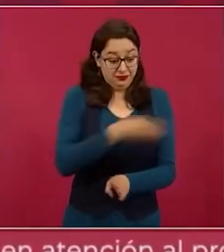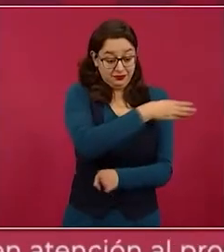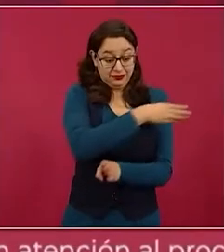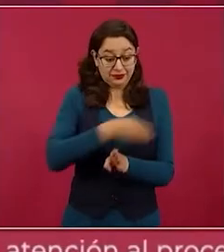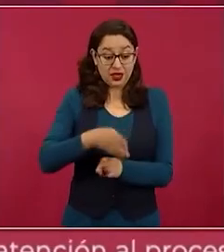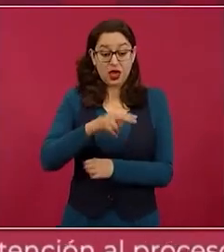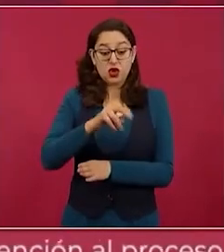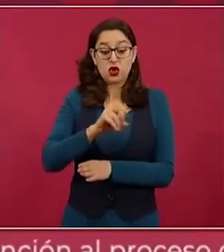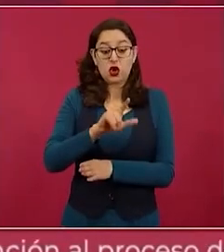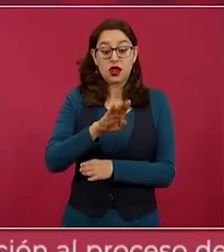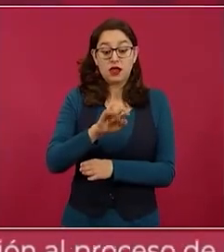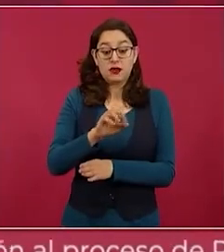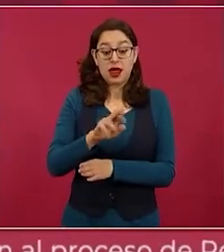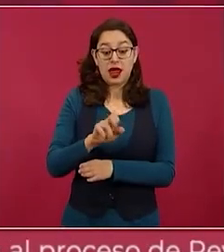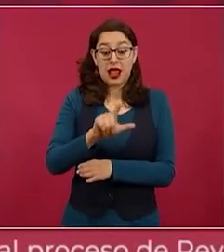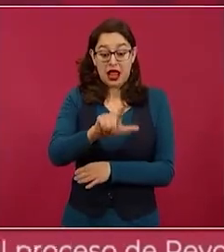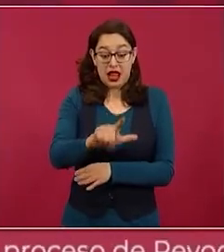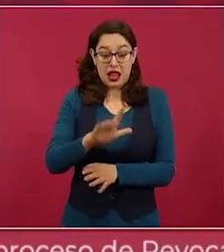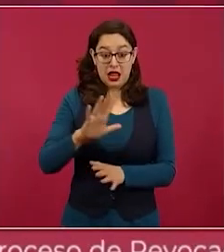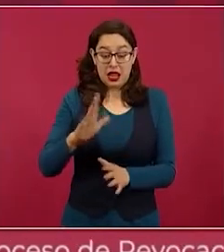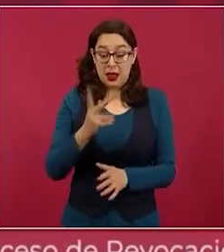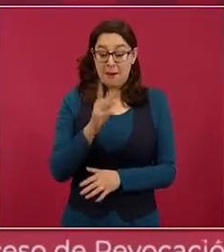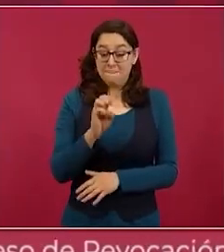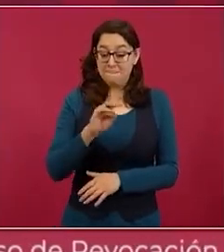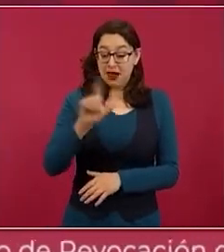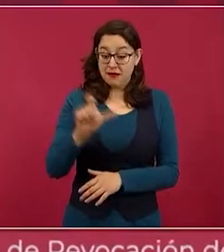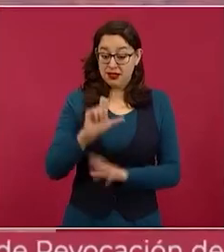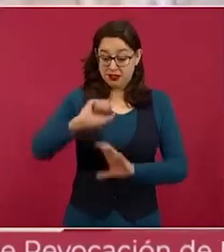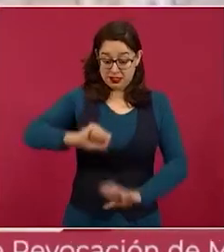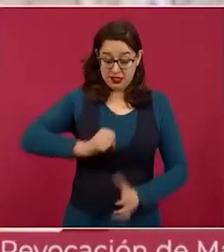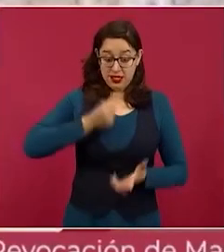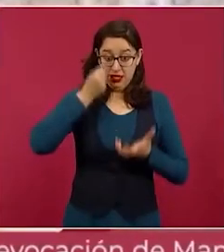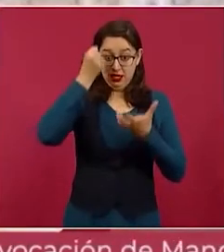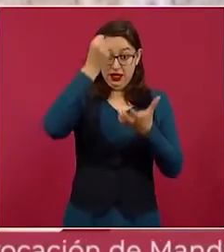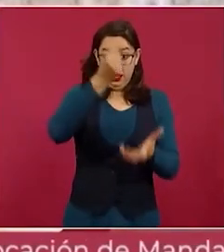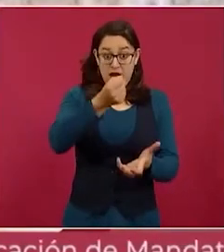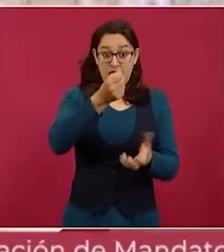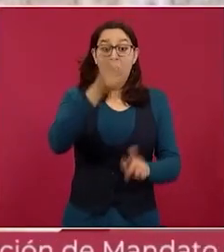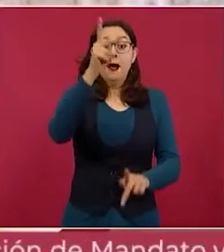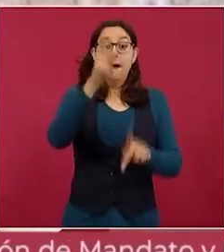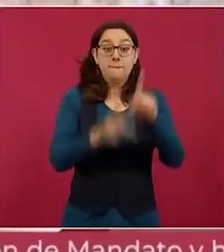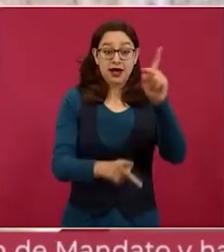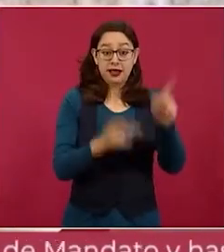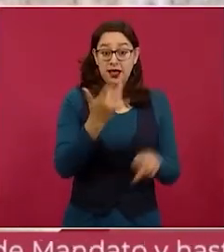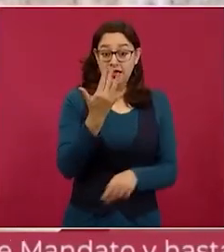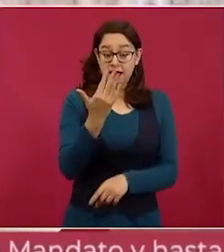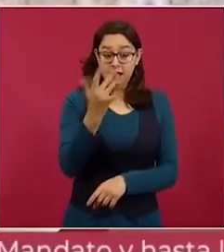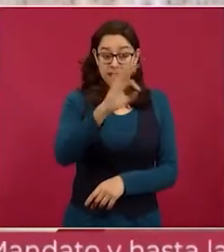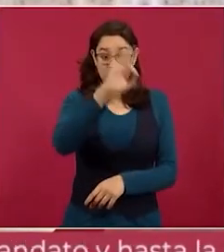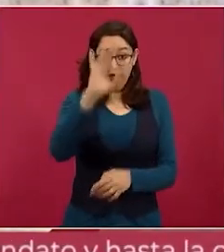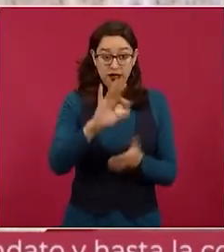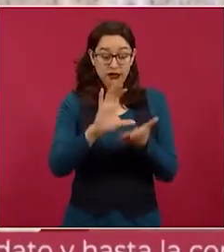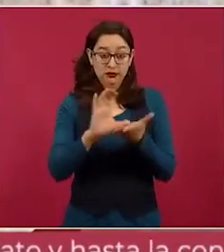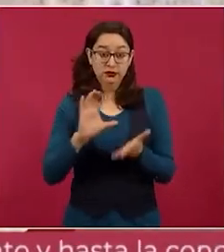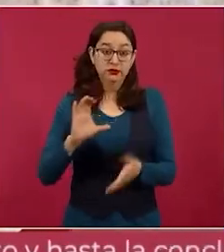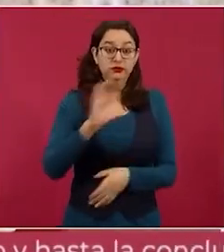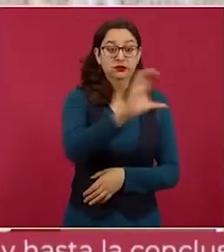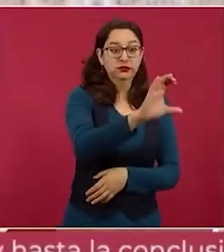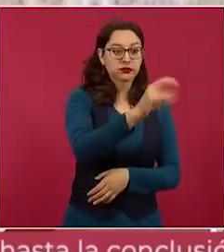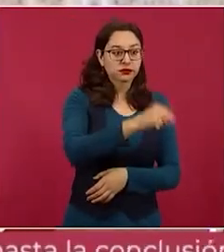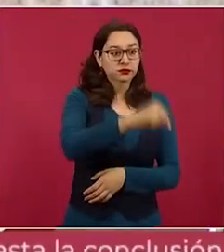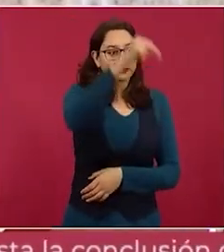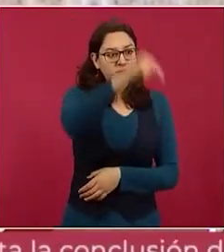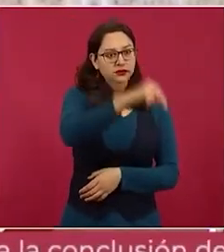La mitad del presupuesto de Pemex se destinó al norte